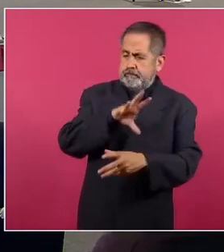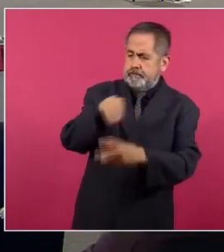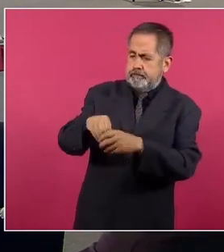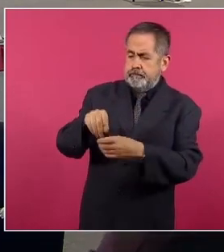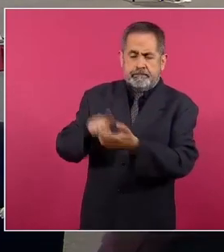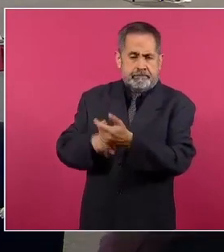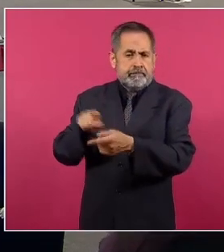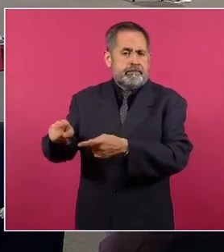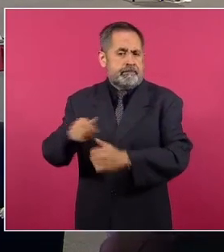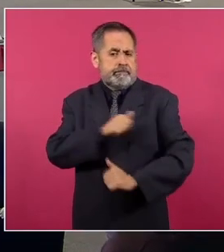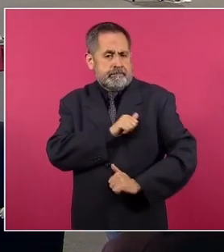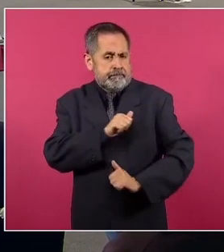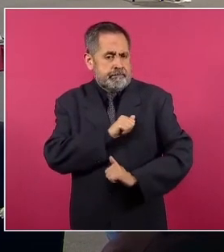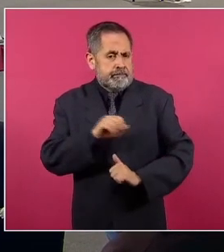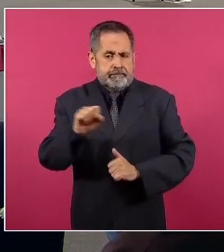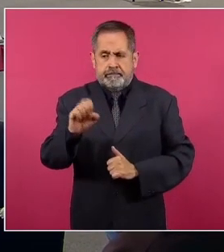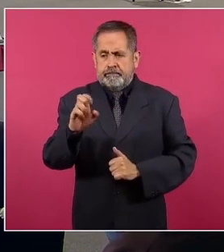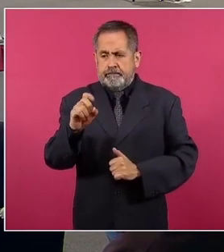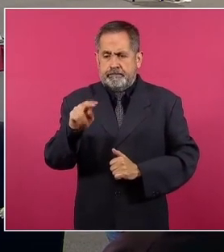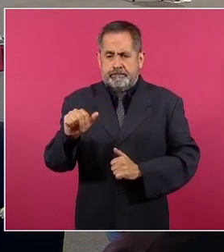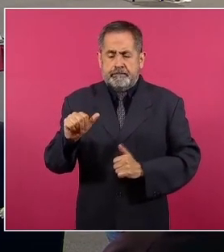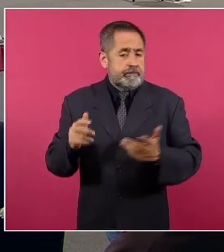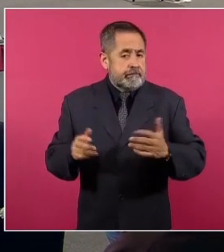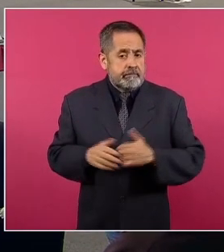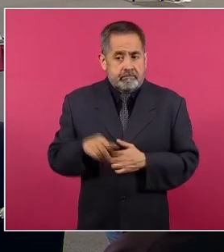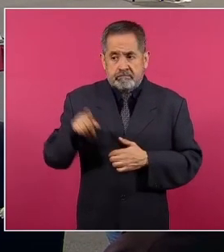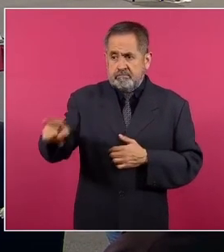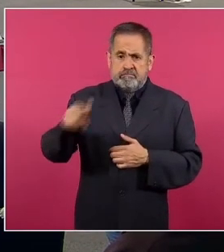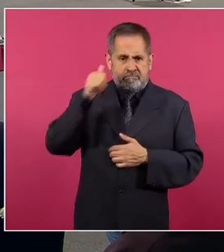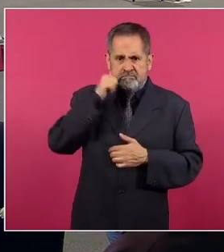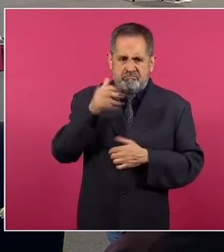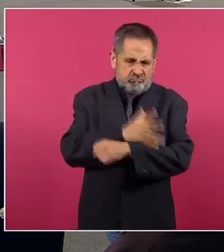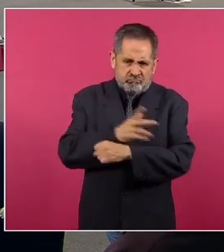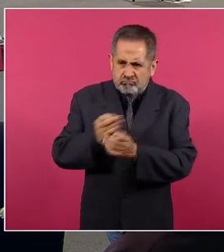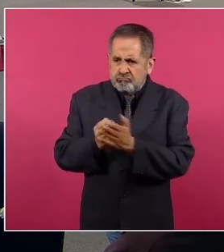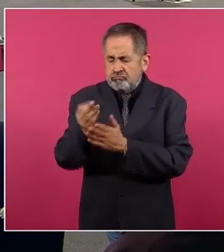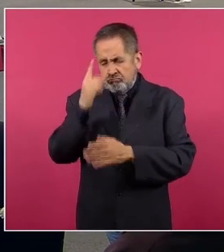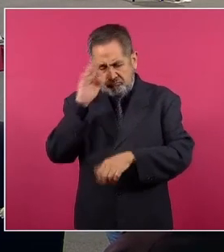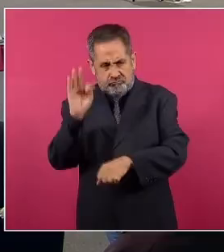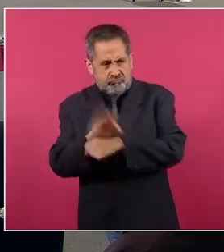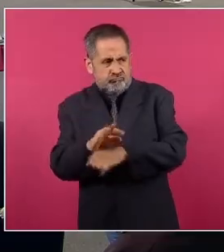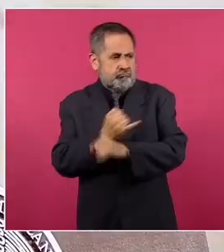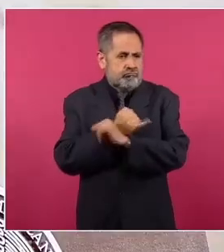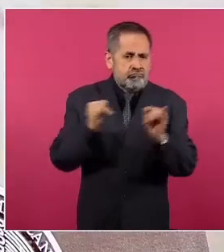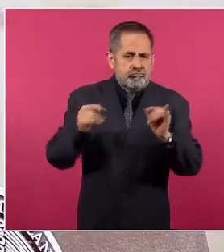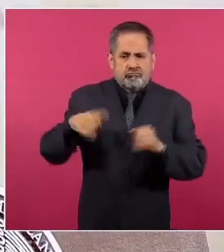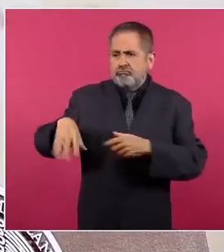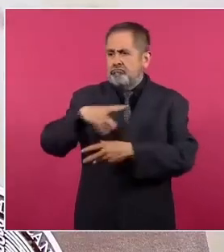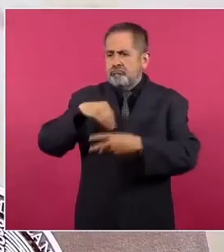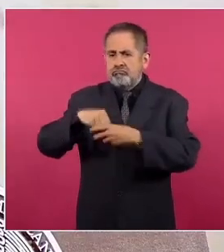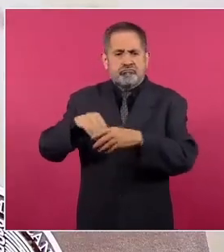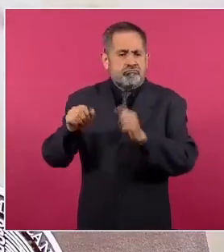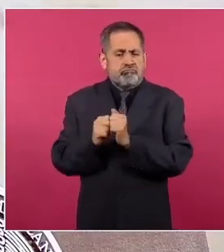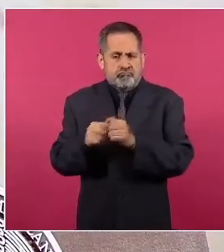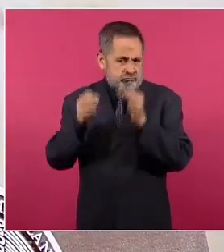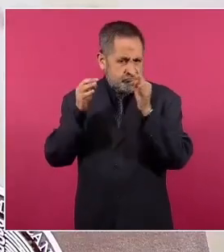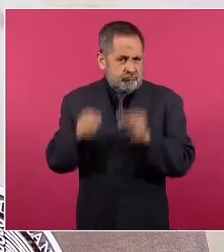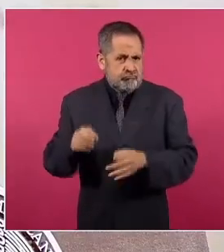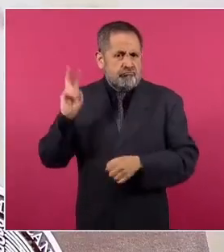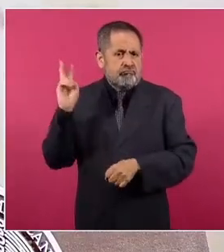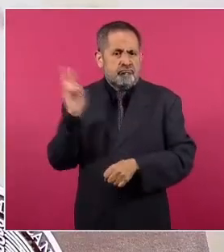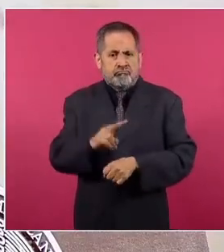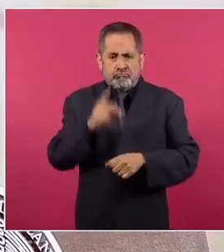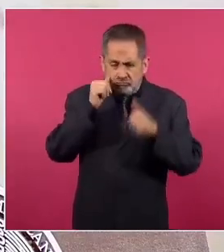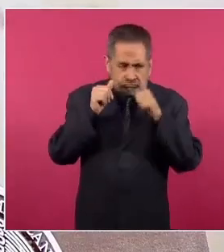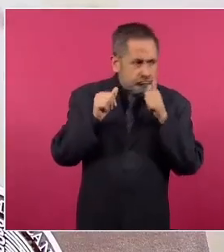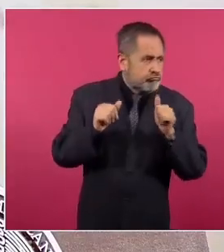son garantes de la soberanía nacional, de nuestra independencia y de nuestra capacidad real y efectiva de